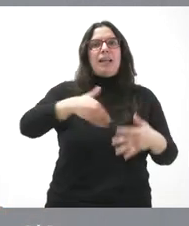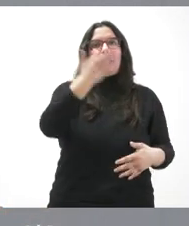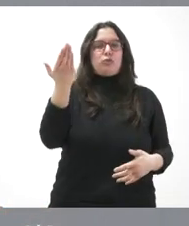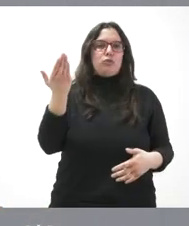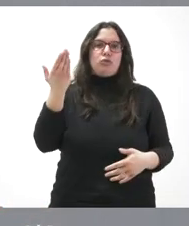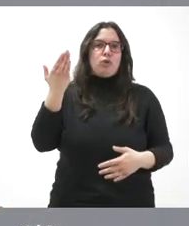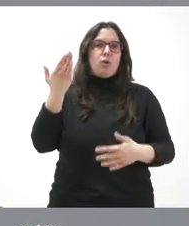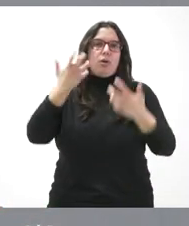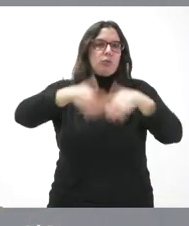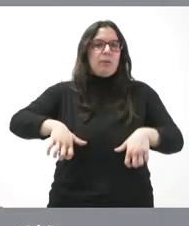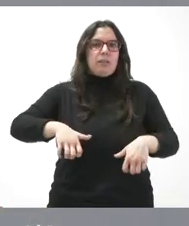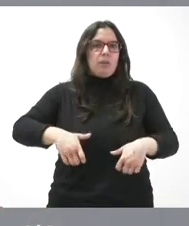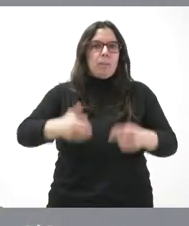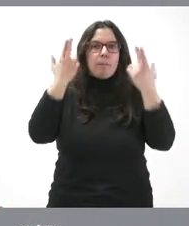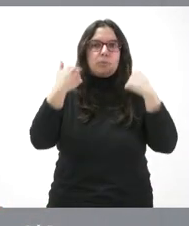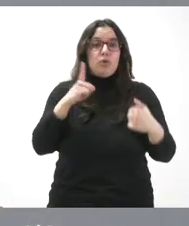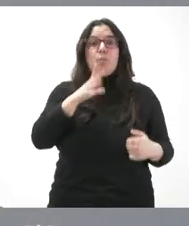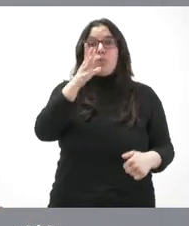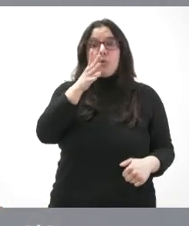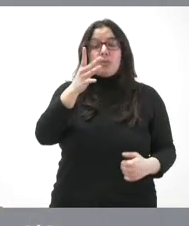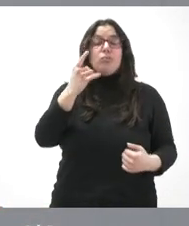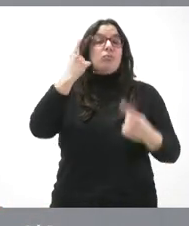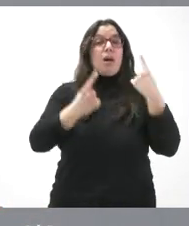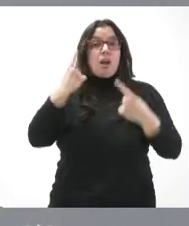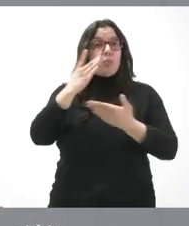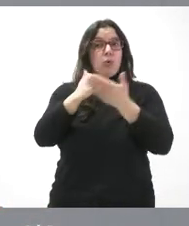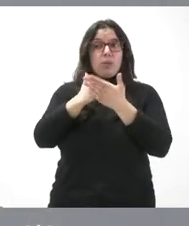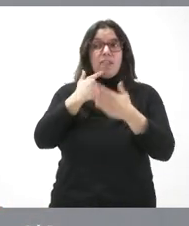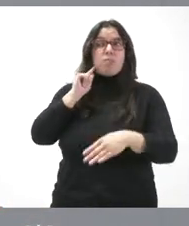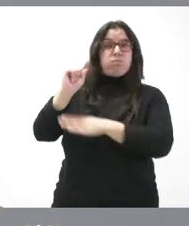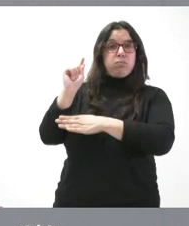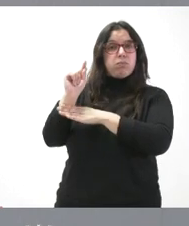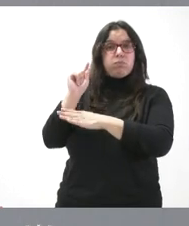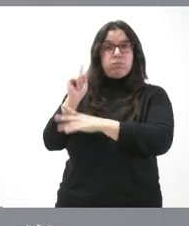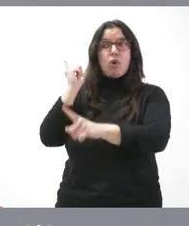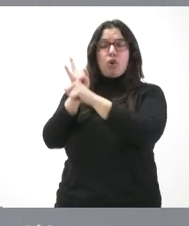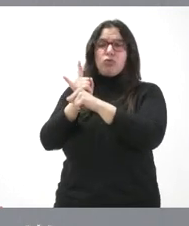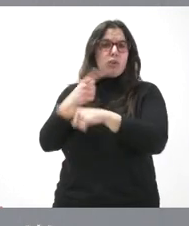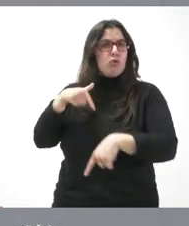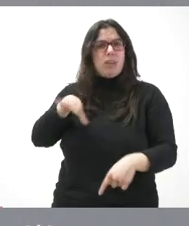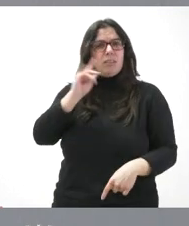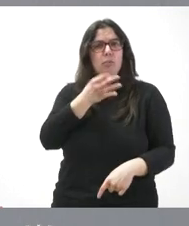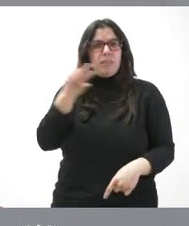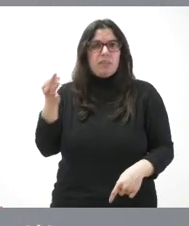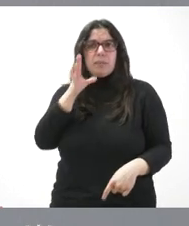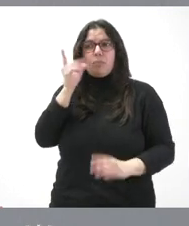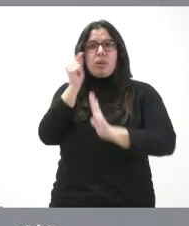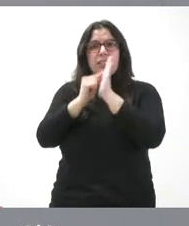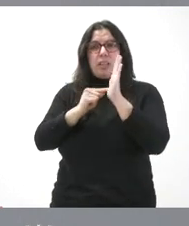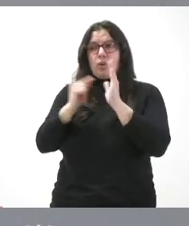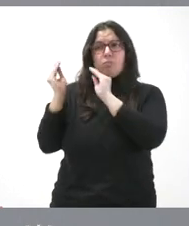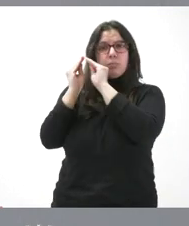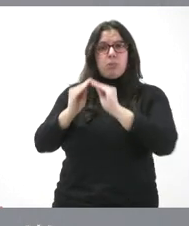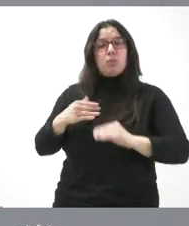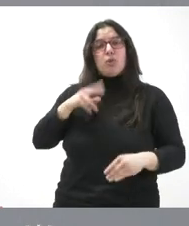entiendo perfectamente las críticas que se hacen desde el resto de las comunidades autónomas para defender estos criterios que nosotros defendemos. He visto